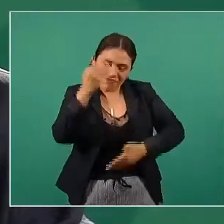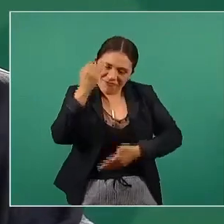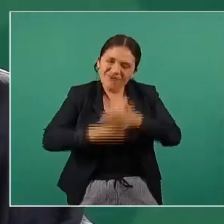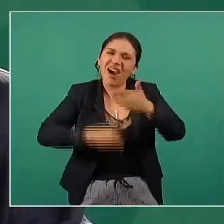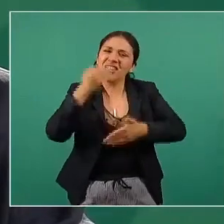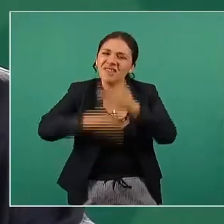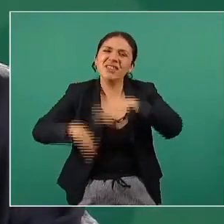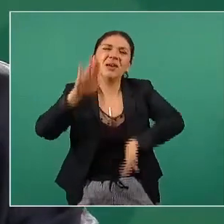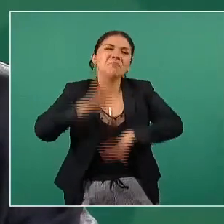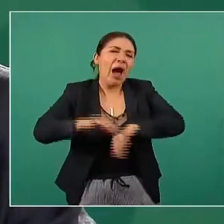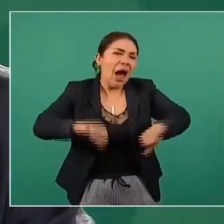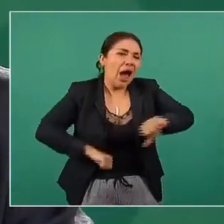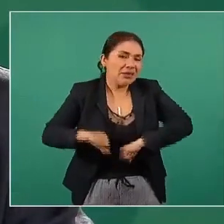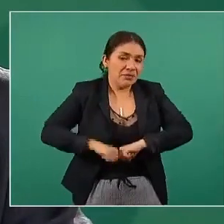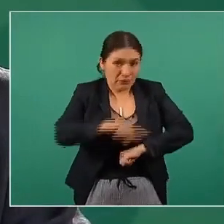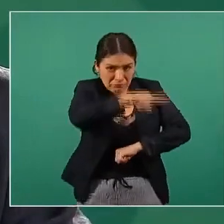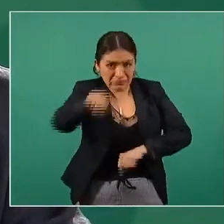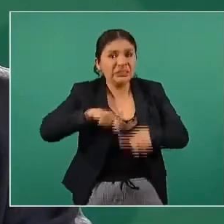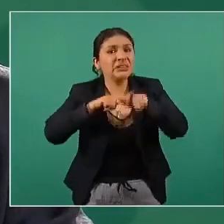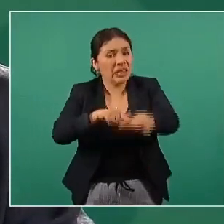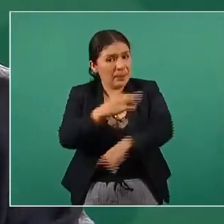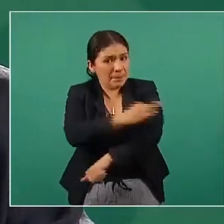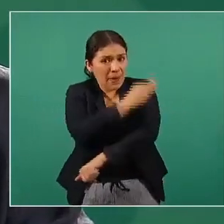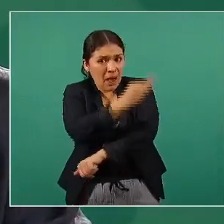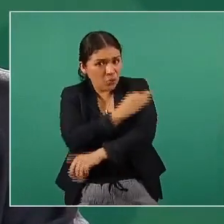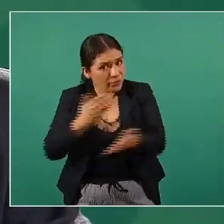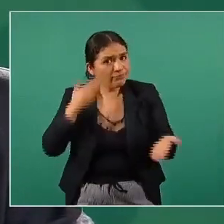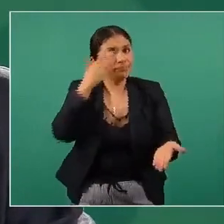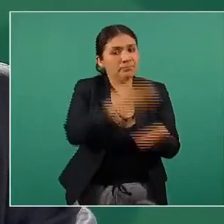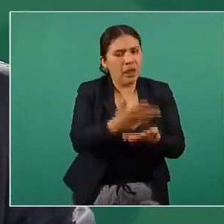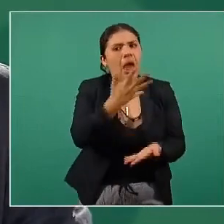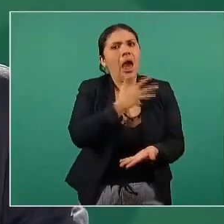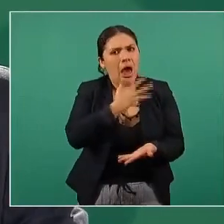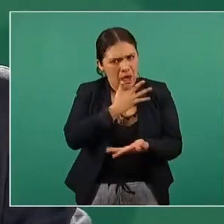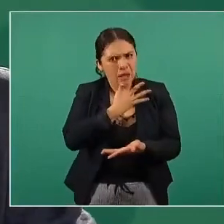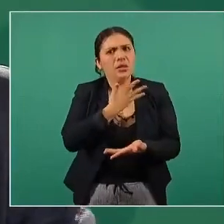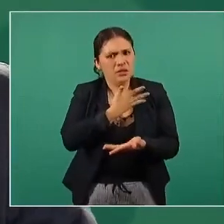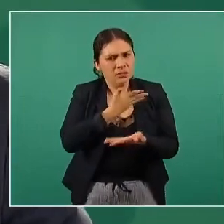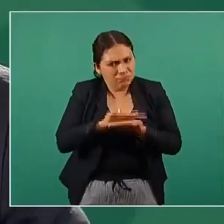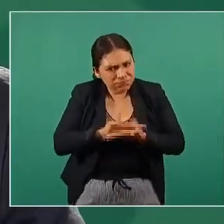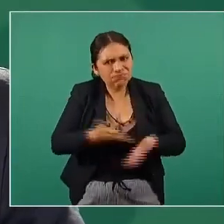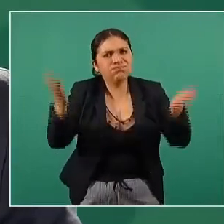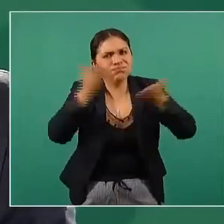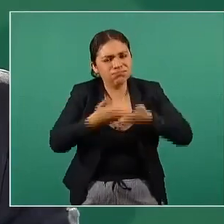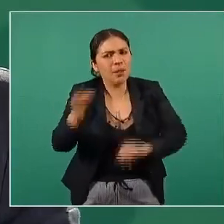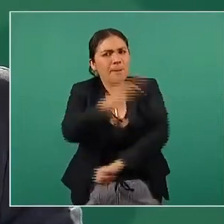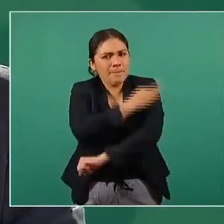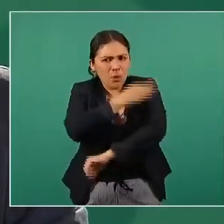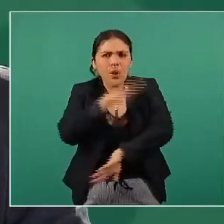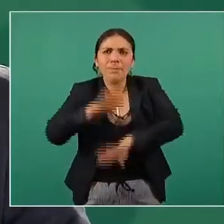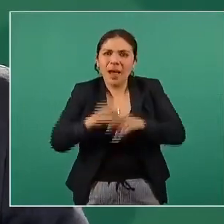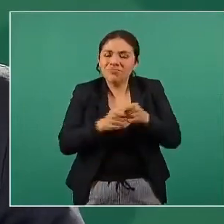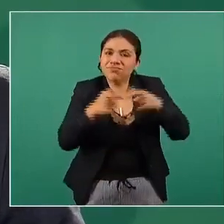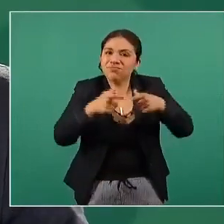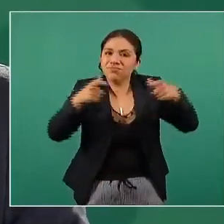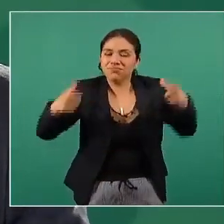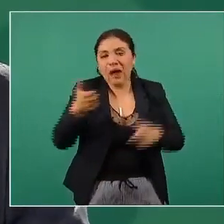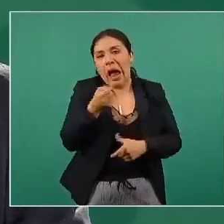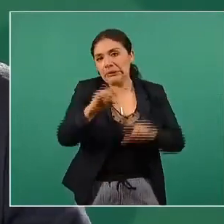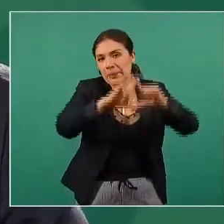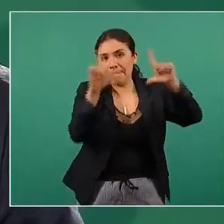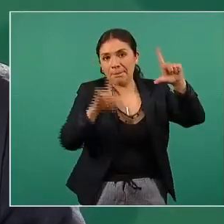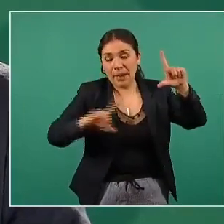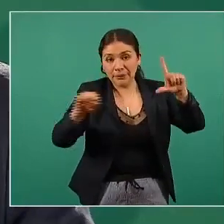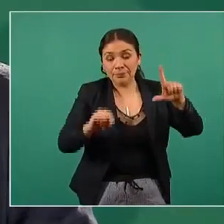algunas actividades no dejen de vacunarse las vacunas estarán disponibles de manera cada vez más amplia en todo el país